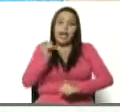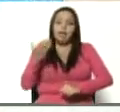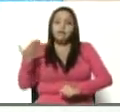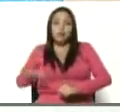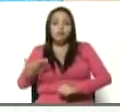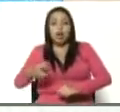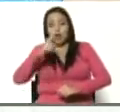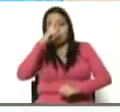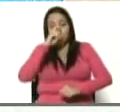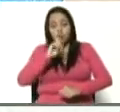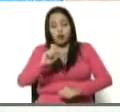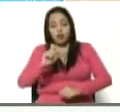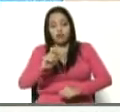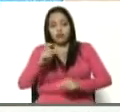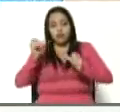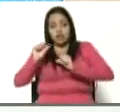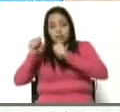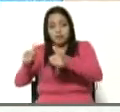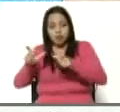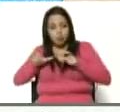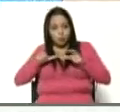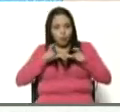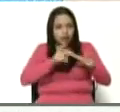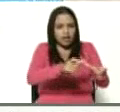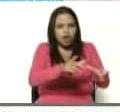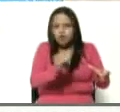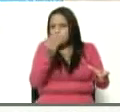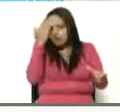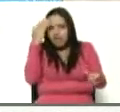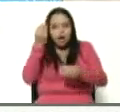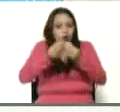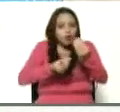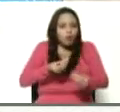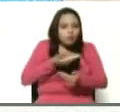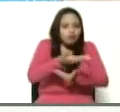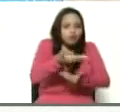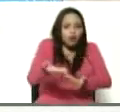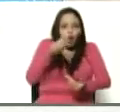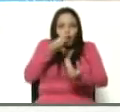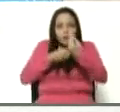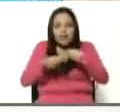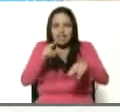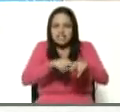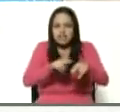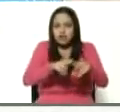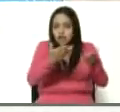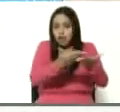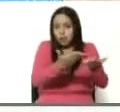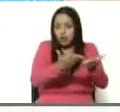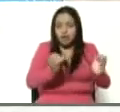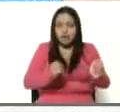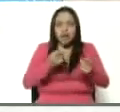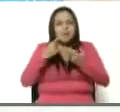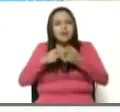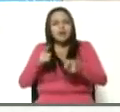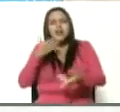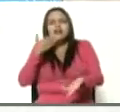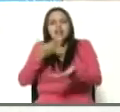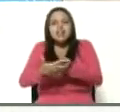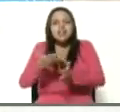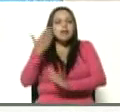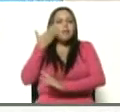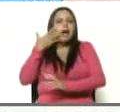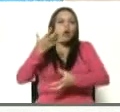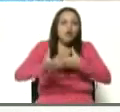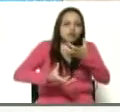un año, cuando empezó la pandemia y las cuarentenas, no sabíamos cómo iba a seguir funcionando. Pero gracias a las madres cocineras,